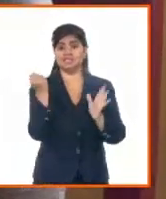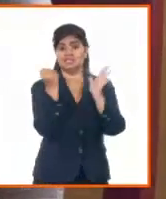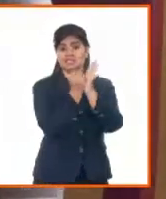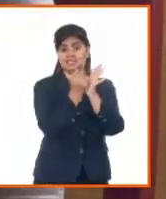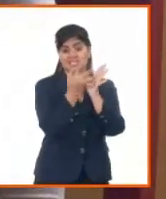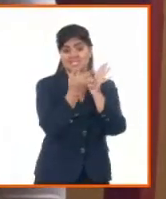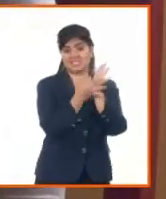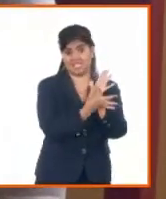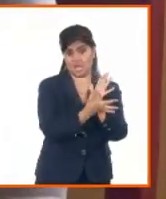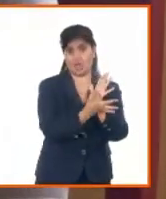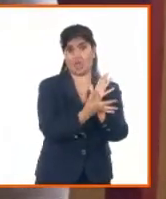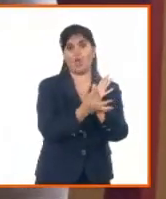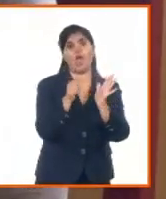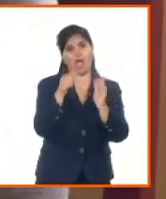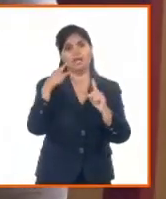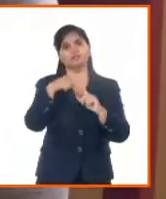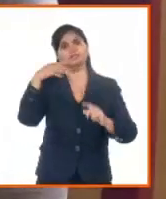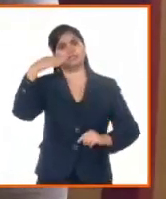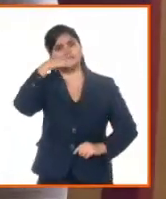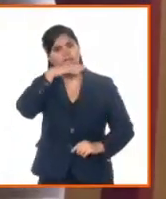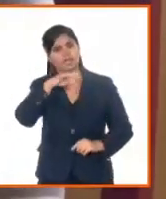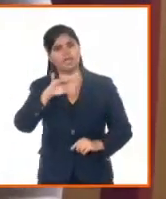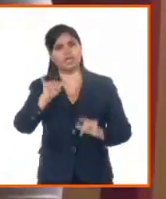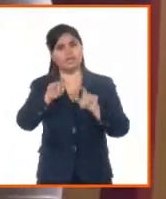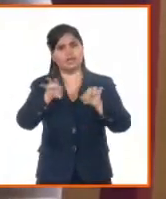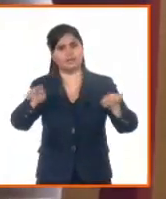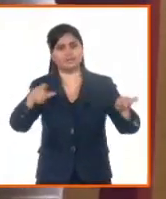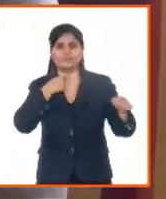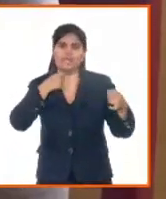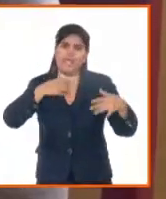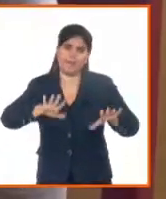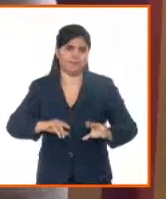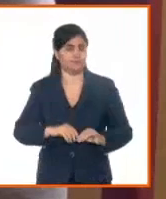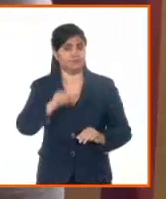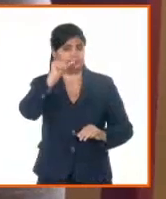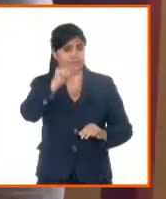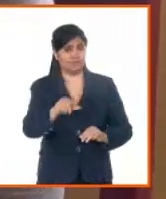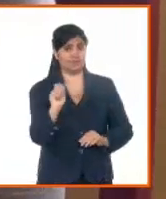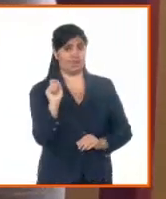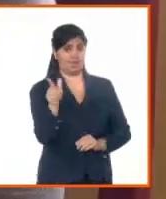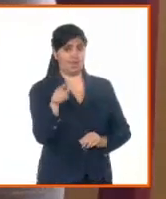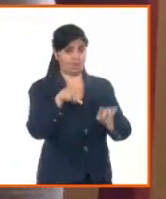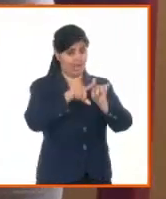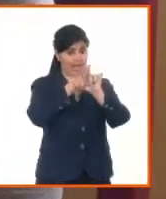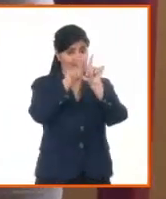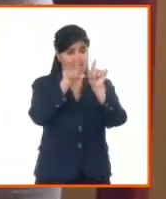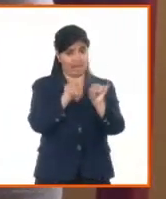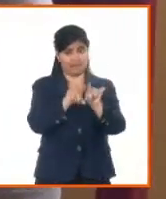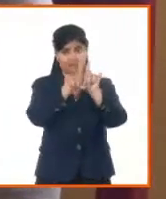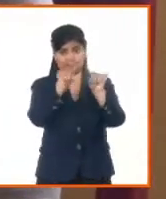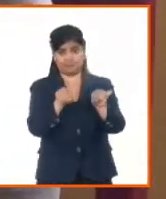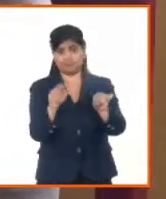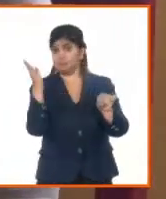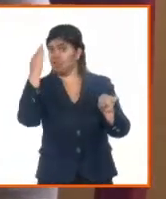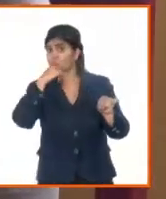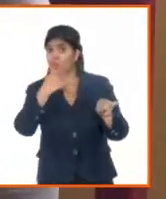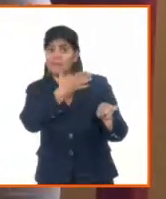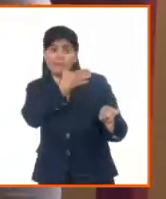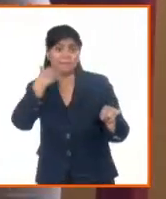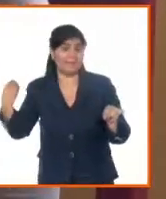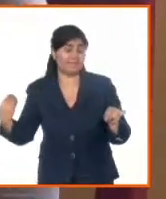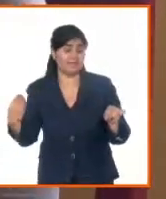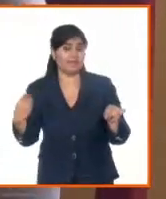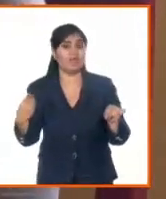sellos digitales, o sea, que aquellas personas que no tengan la posibilidad o que deseen pagar el